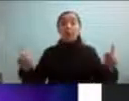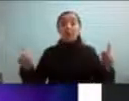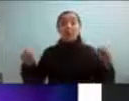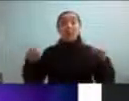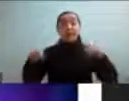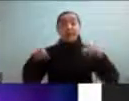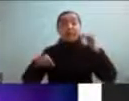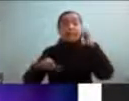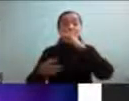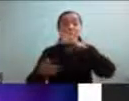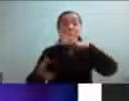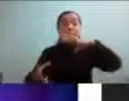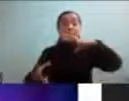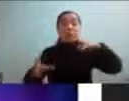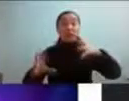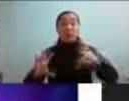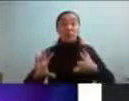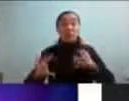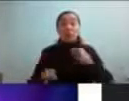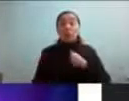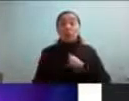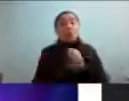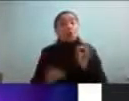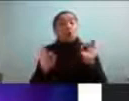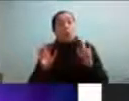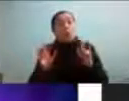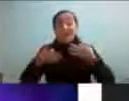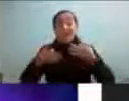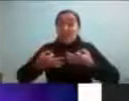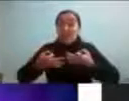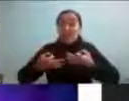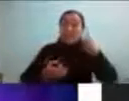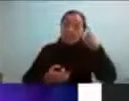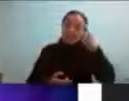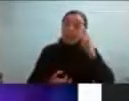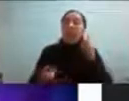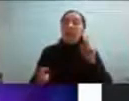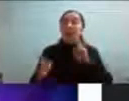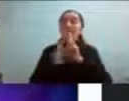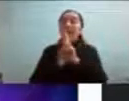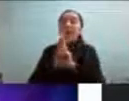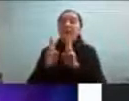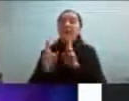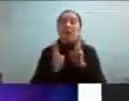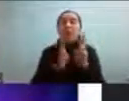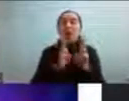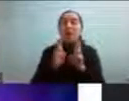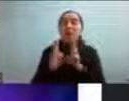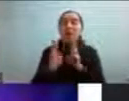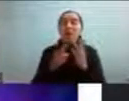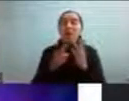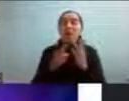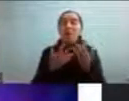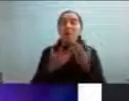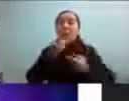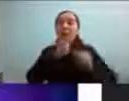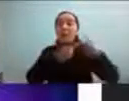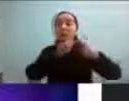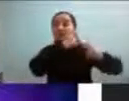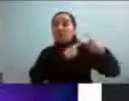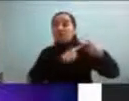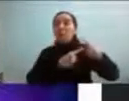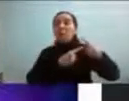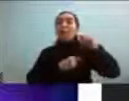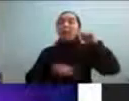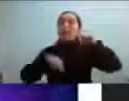puede que no sea muy adecuada pero en realidad lo que tiene que ver con la historia y el presente y el futuro del